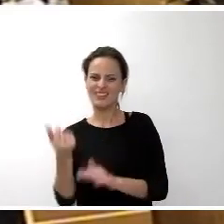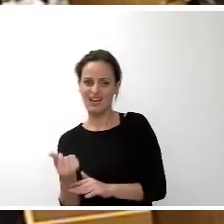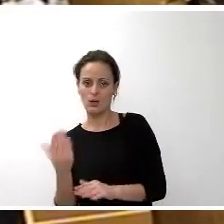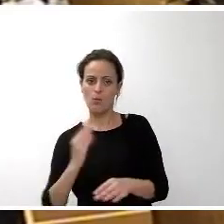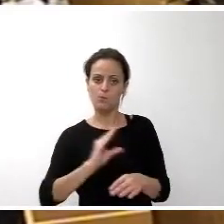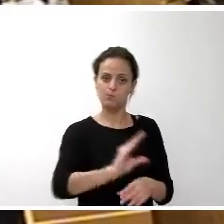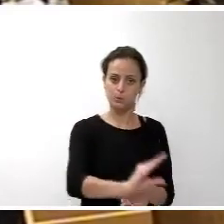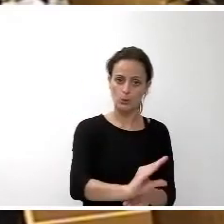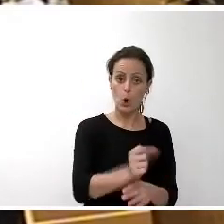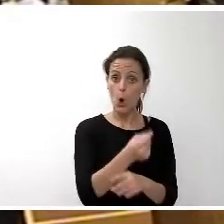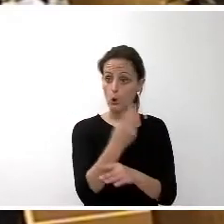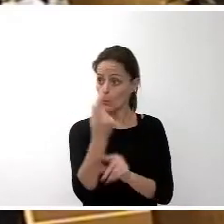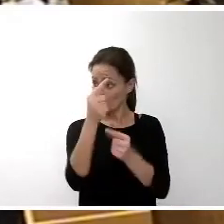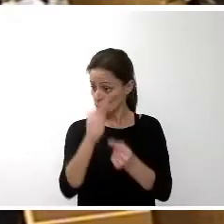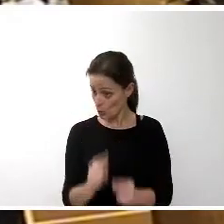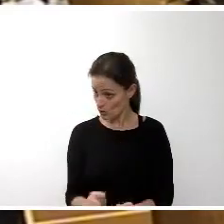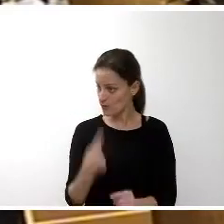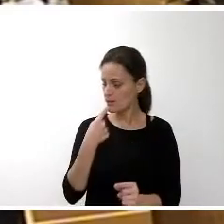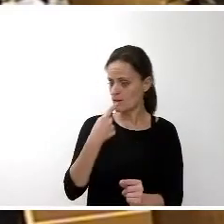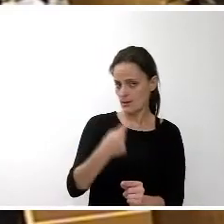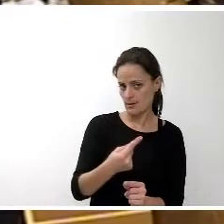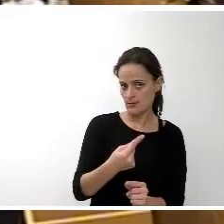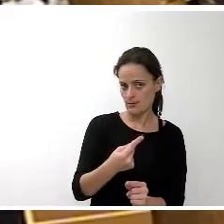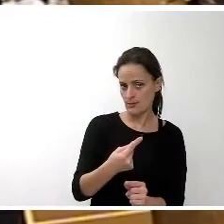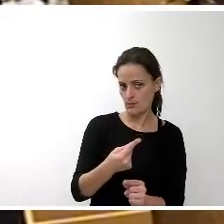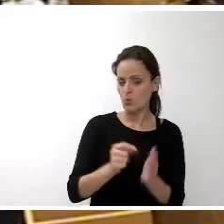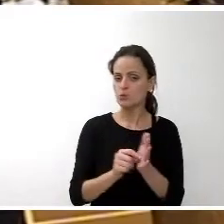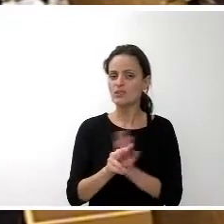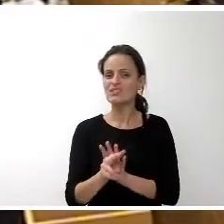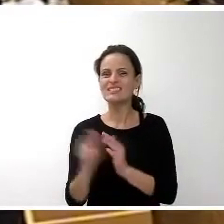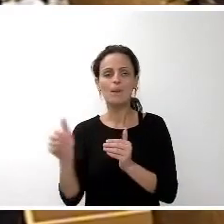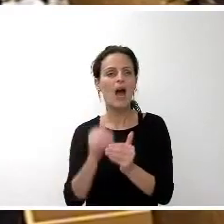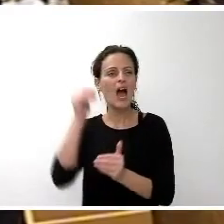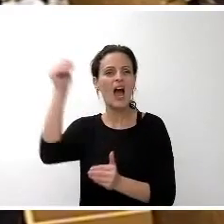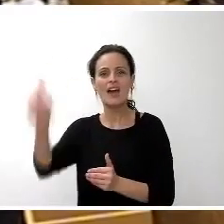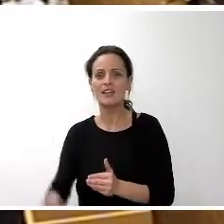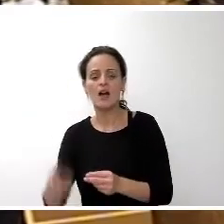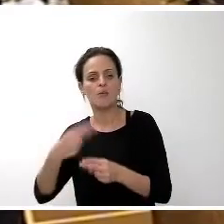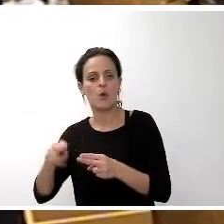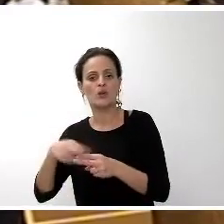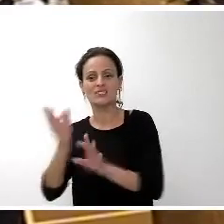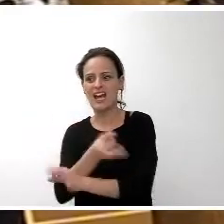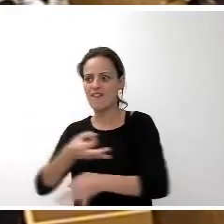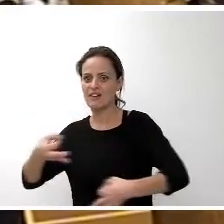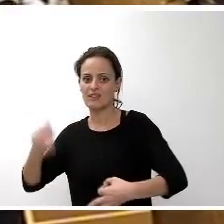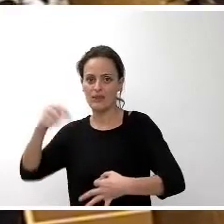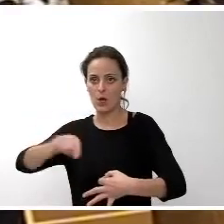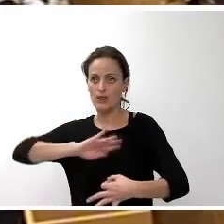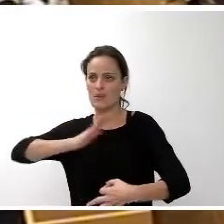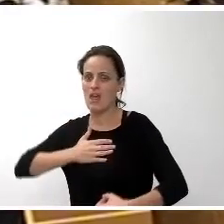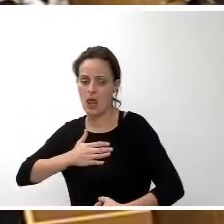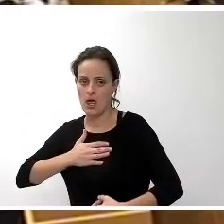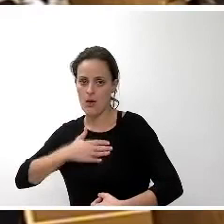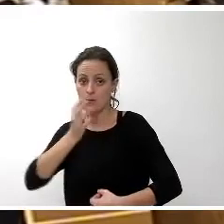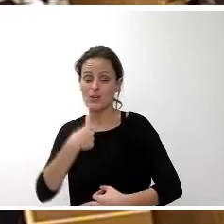en este presupuesto en un planteamiento que insisto va más allá de las políticas efectistas de hoy y de mañana porque